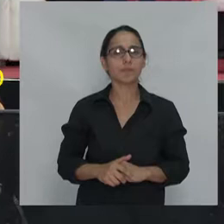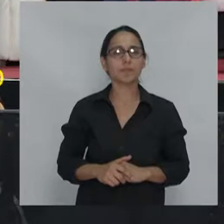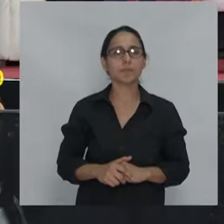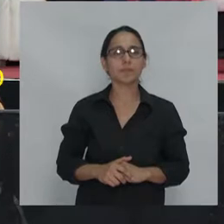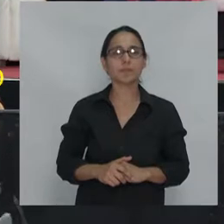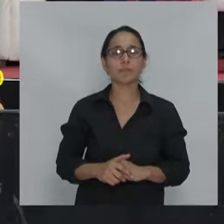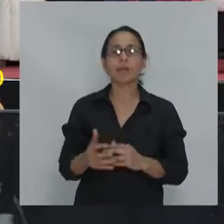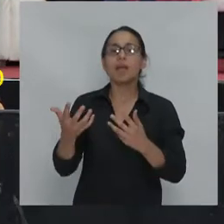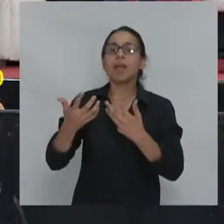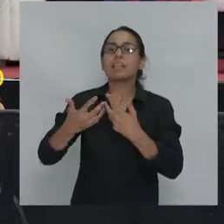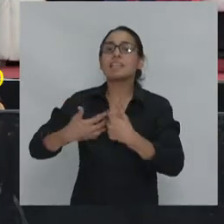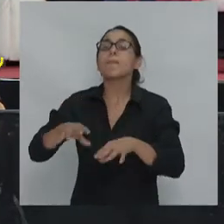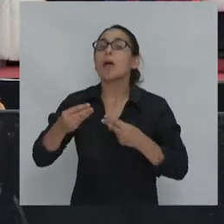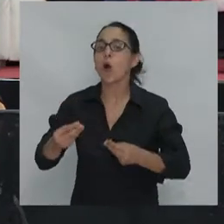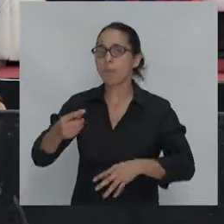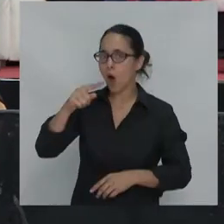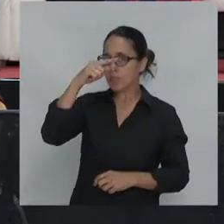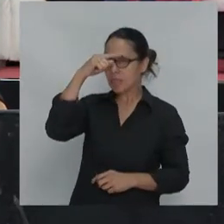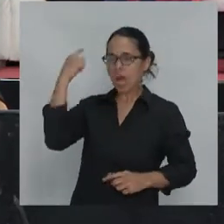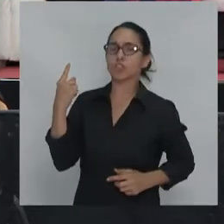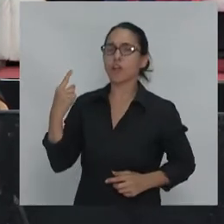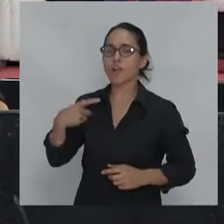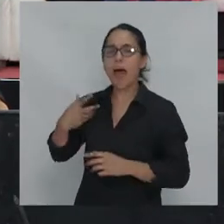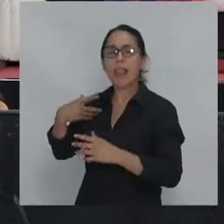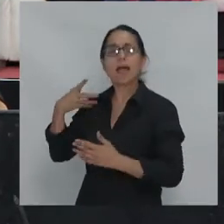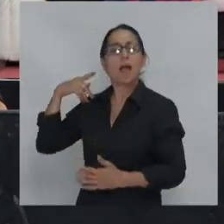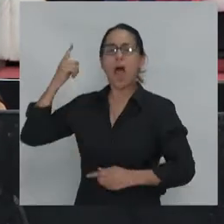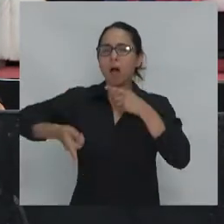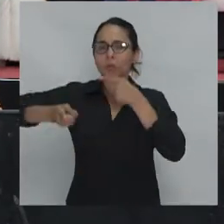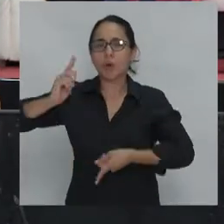nacionalista autoritario y racista.